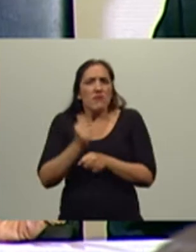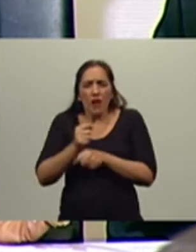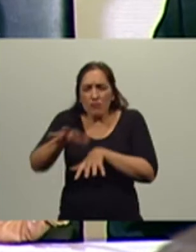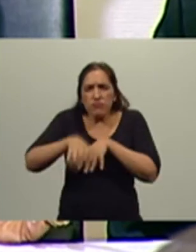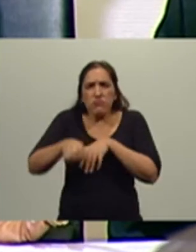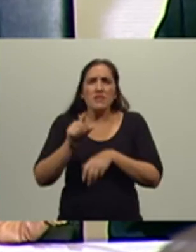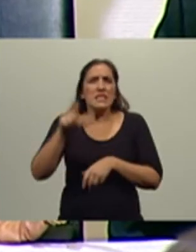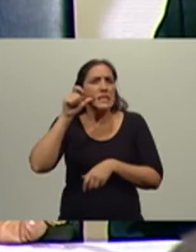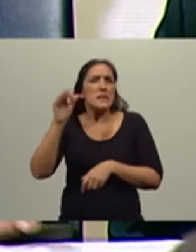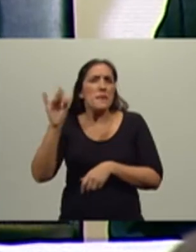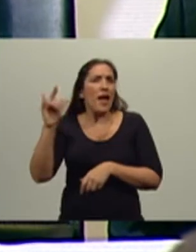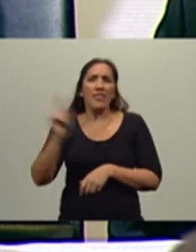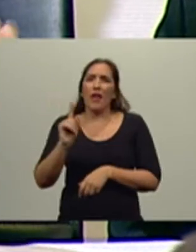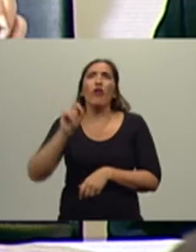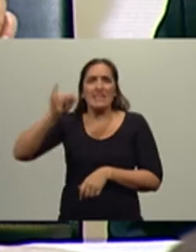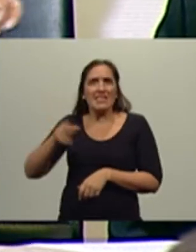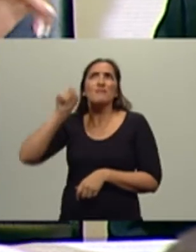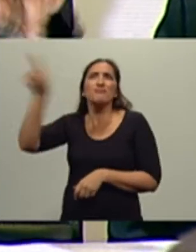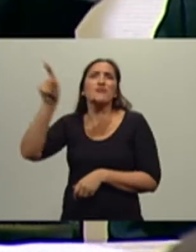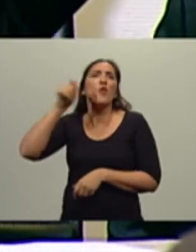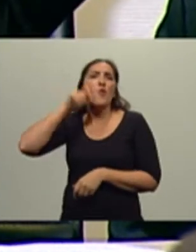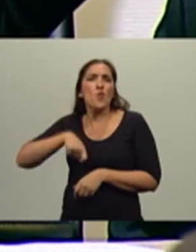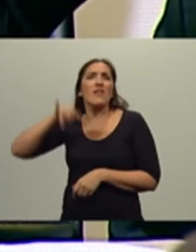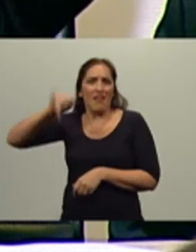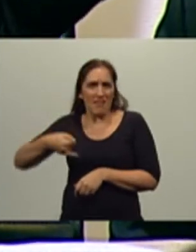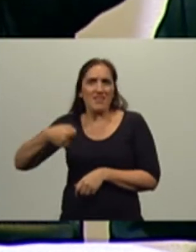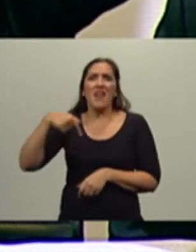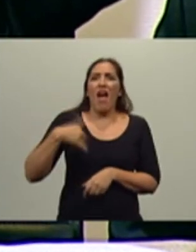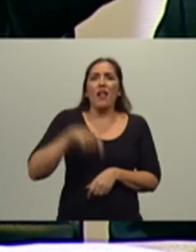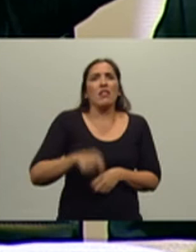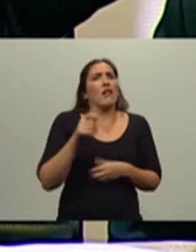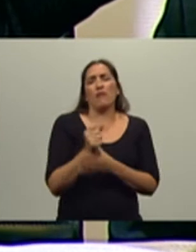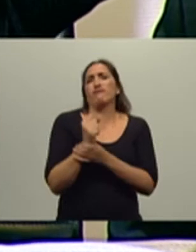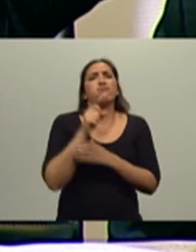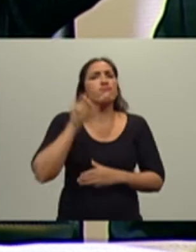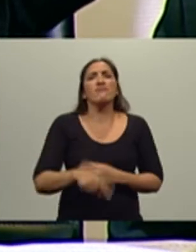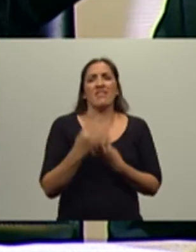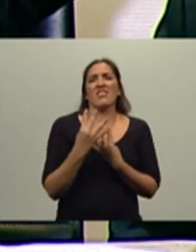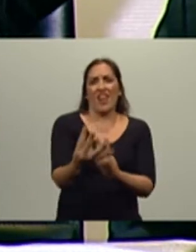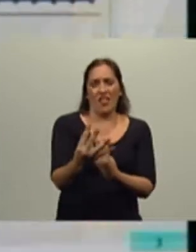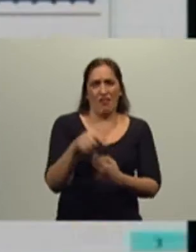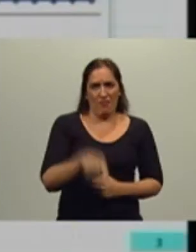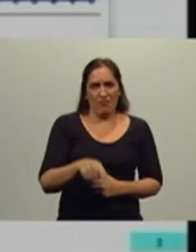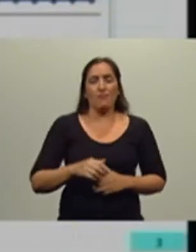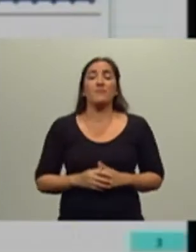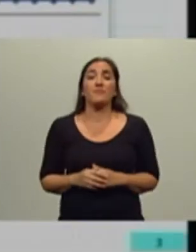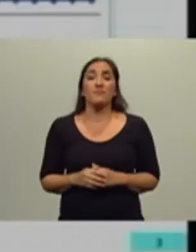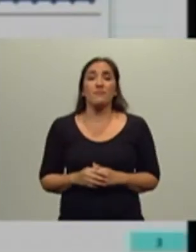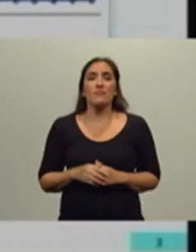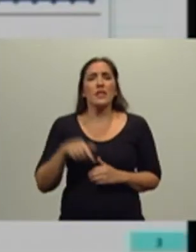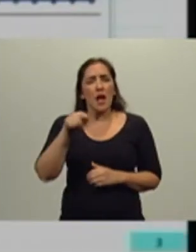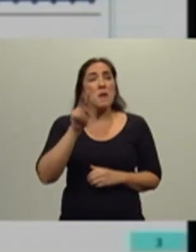como lo es Ucrania. Pero lo curioso, si vuelven al anterior, por favor, un minuto, si uno observa esto